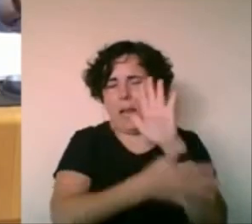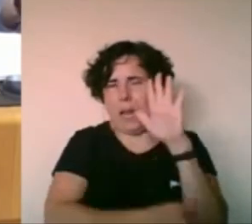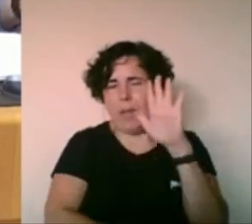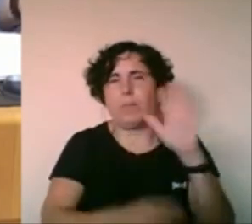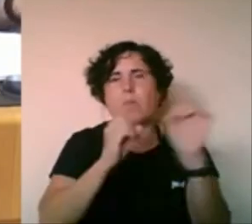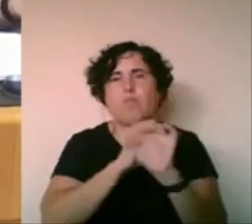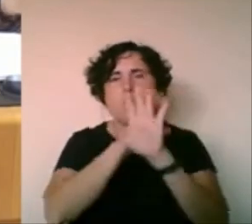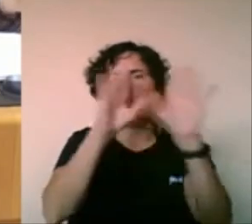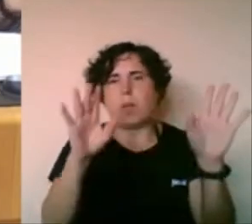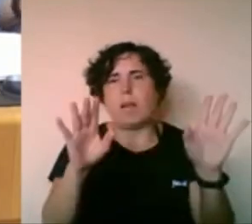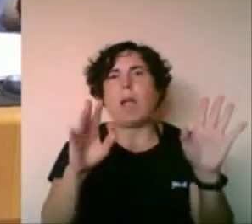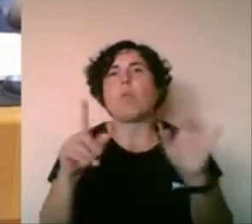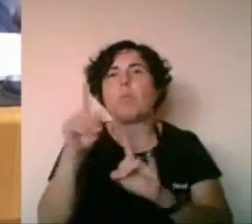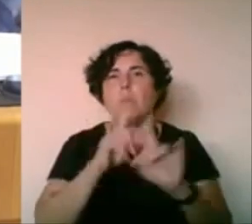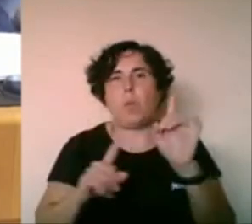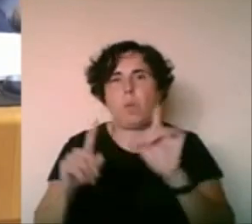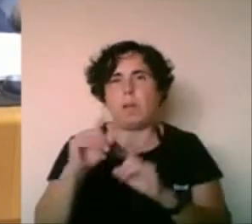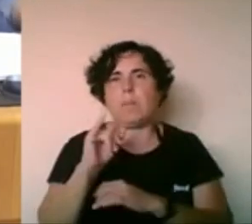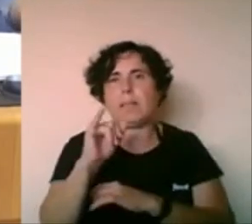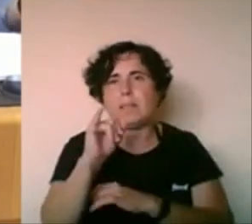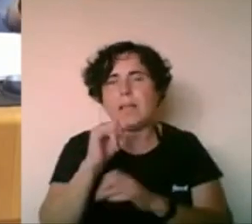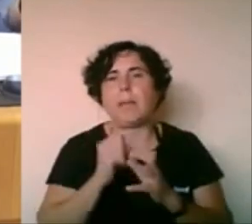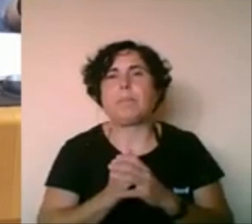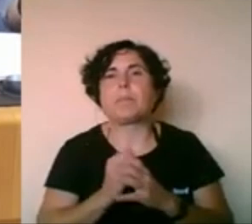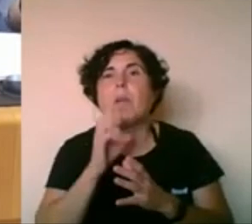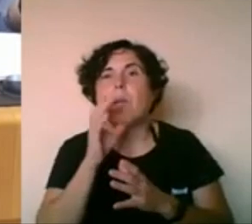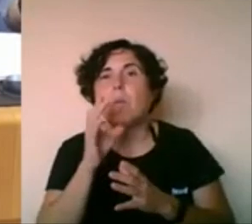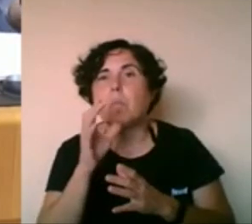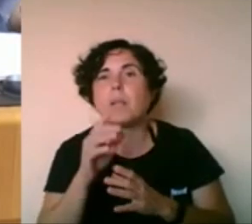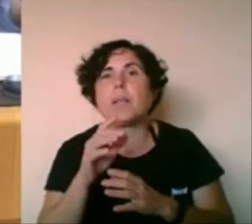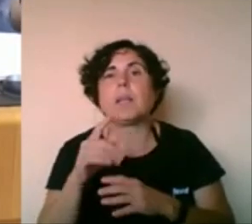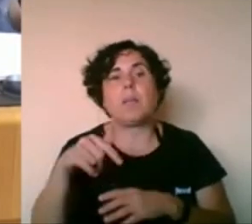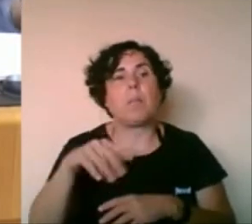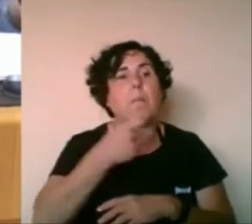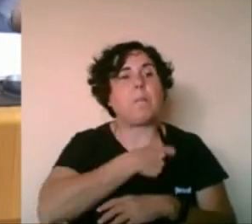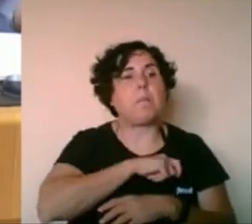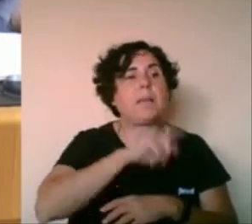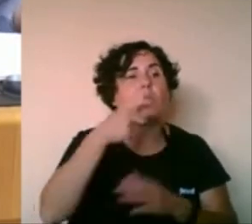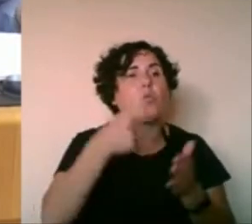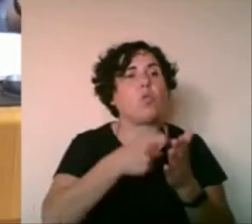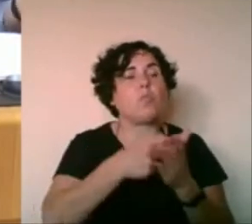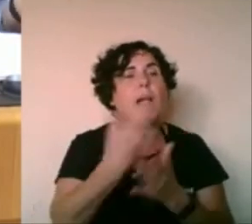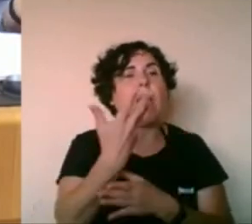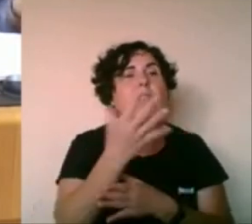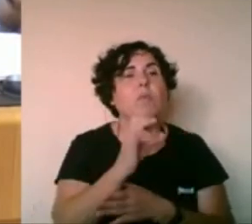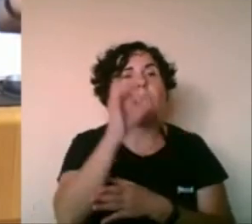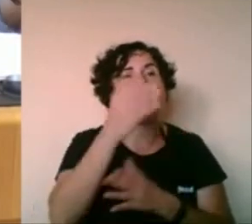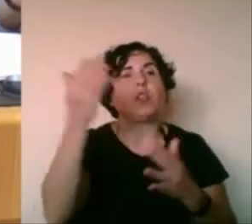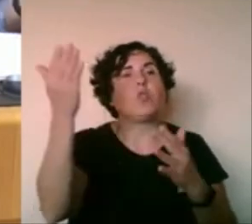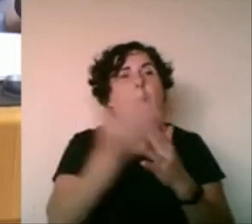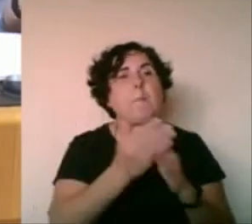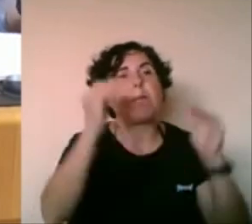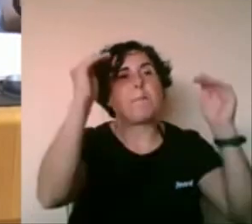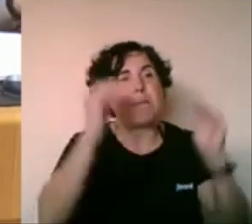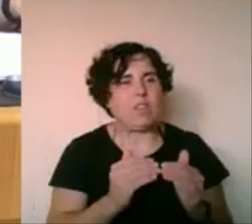estos agravios. ¿Por qué hay ciudadanos en nuestro país que pagan el 50% menos, 50